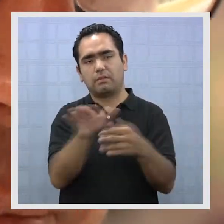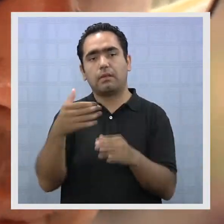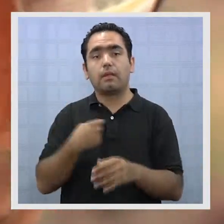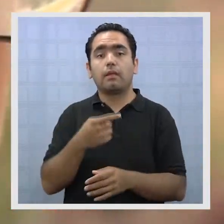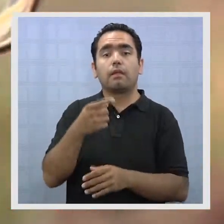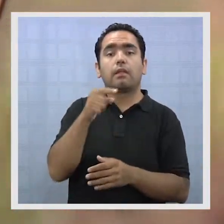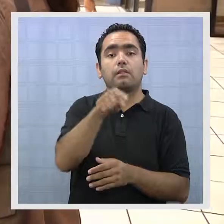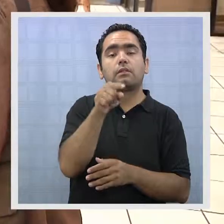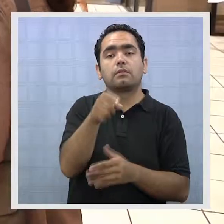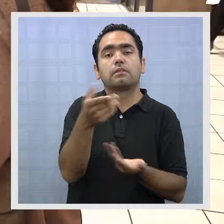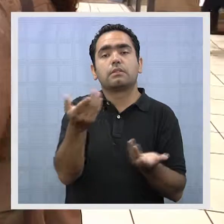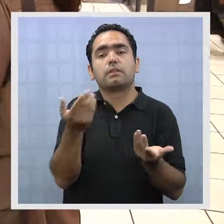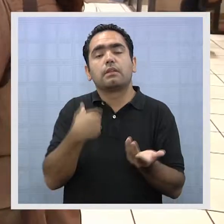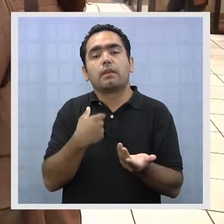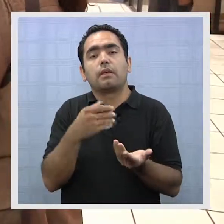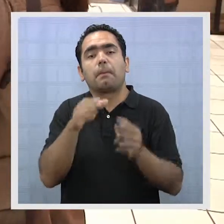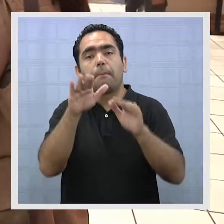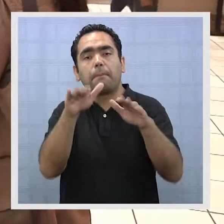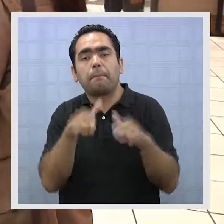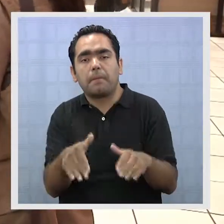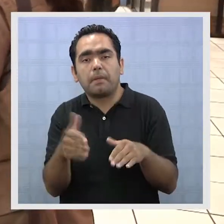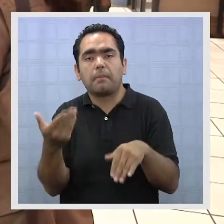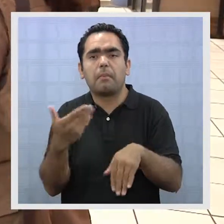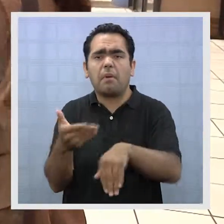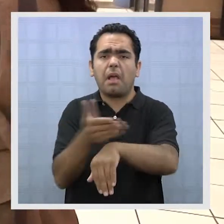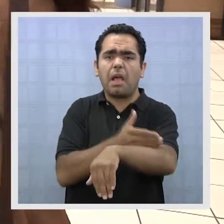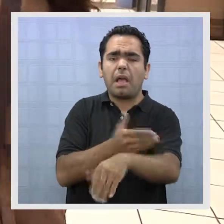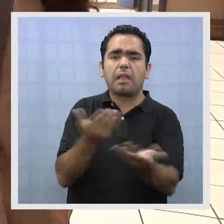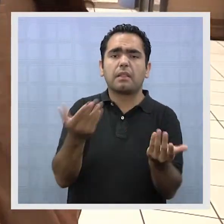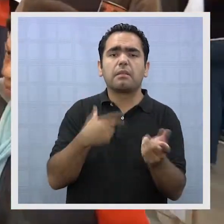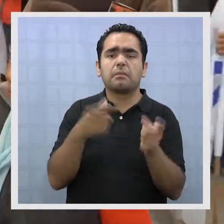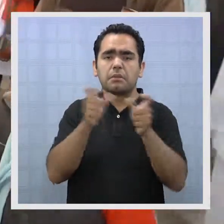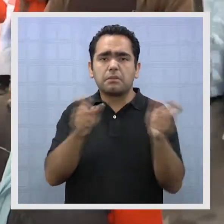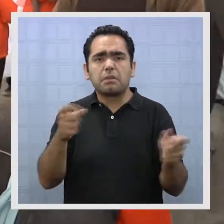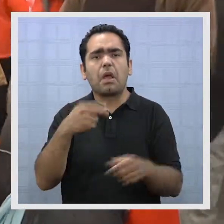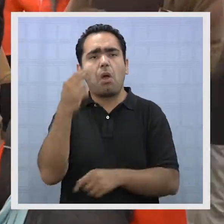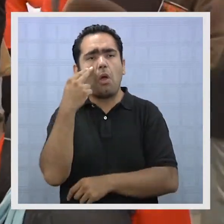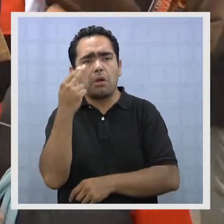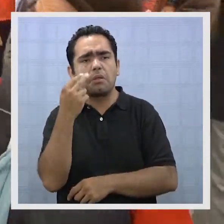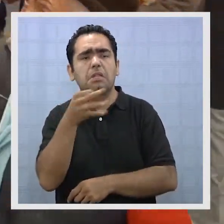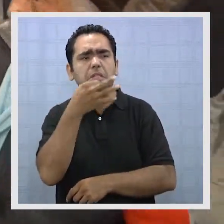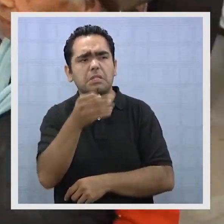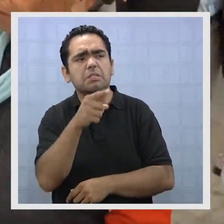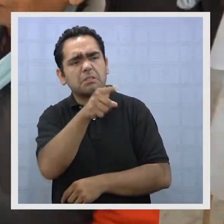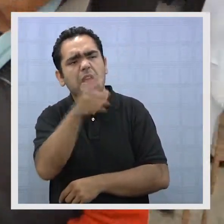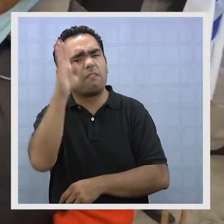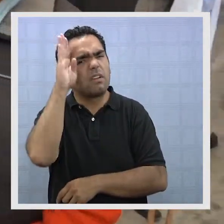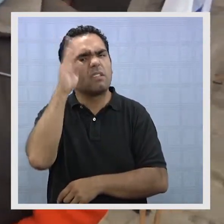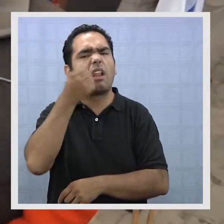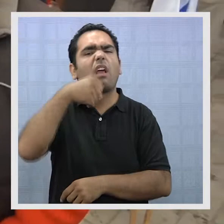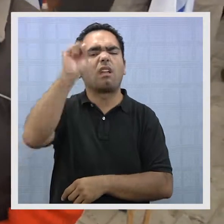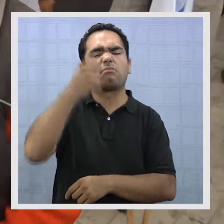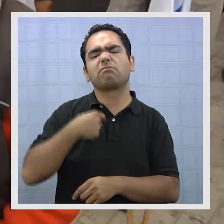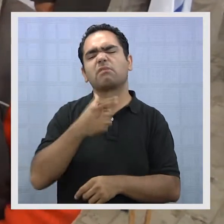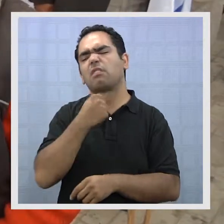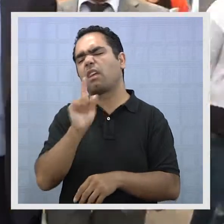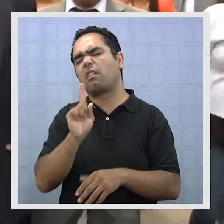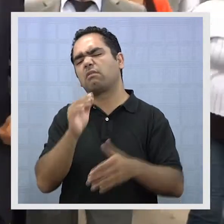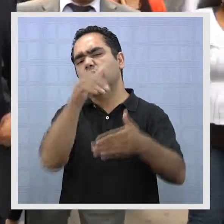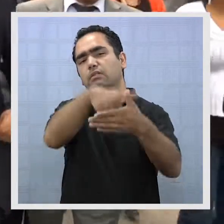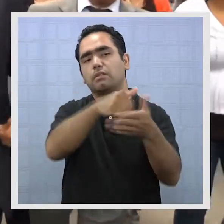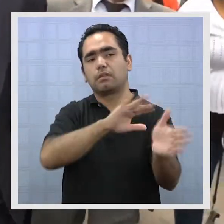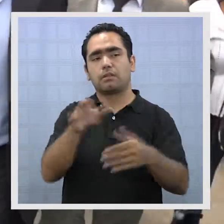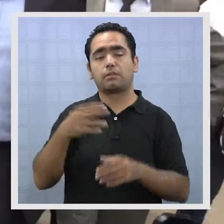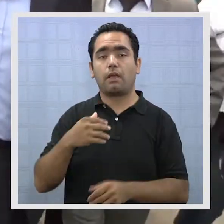previsible su resultado, la gente dice, bueno, ¿para qué voy a votarse? Ya va a ser la ganadora. El hecho de que el voto haya